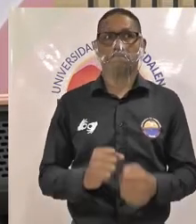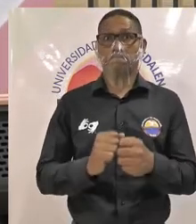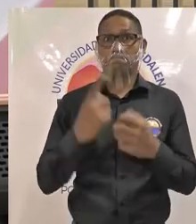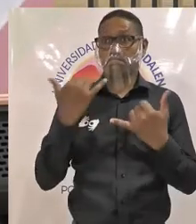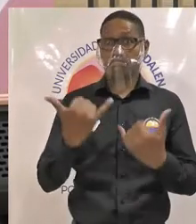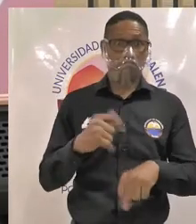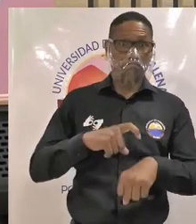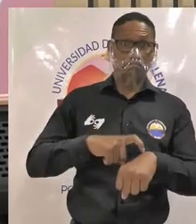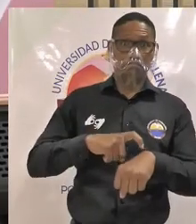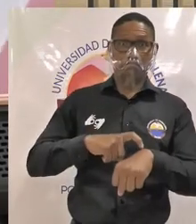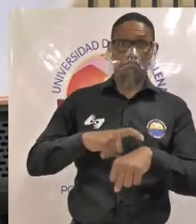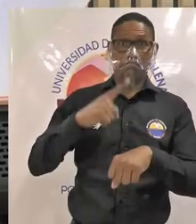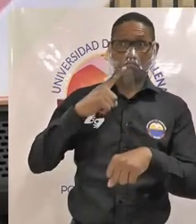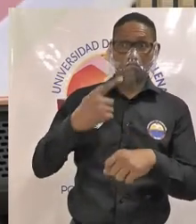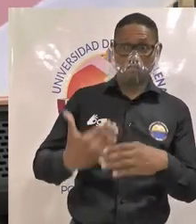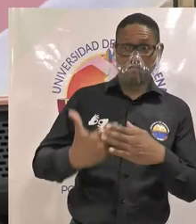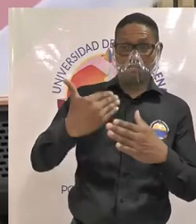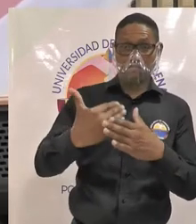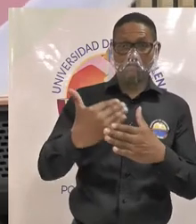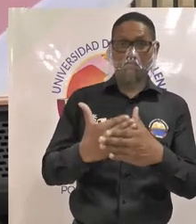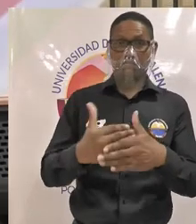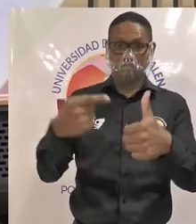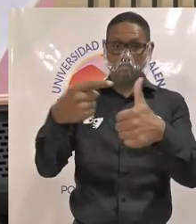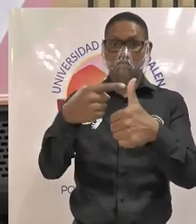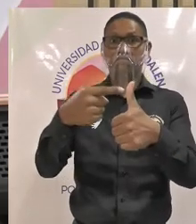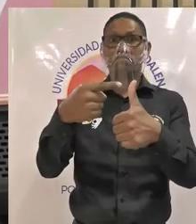tiempo la primera inquietud